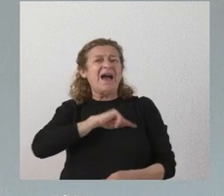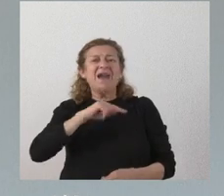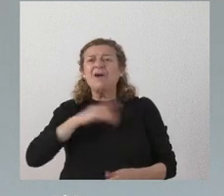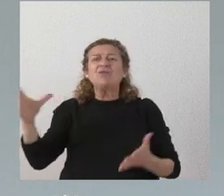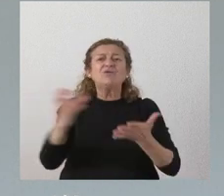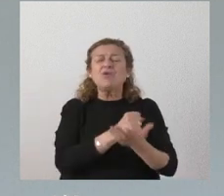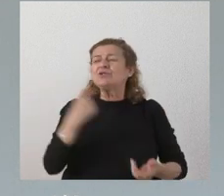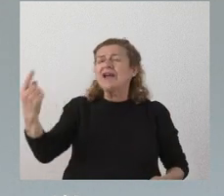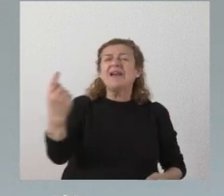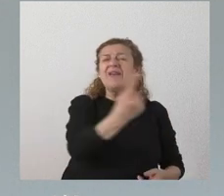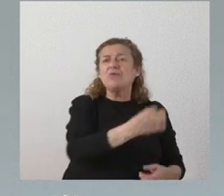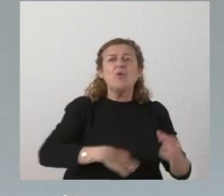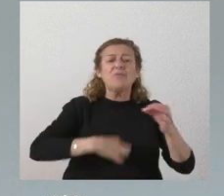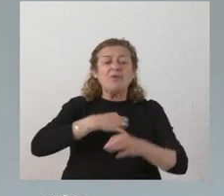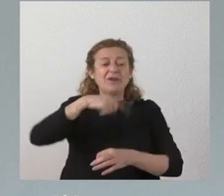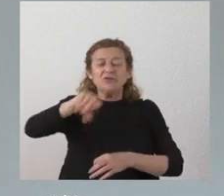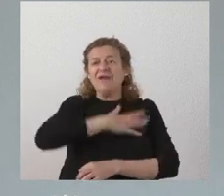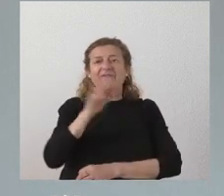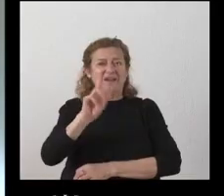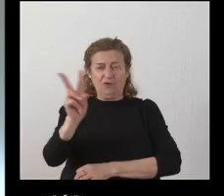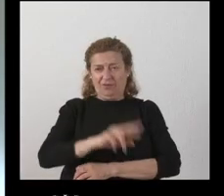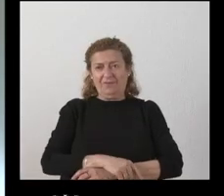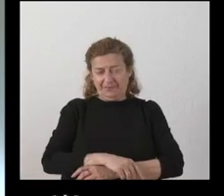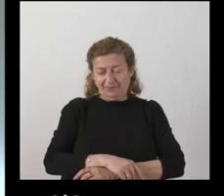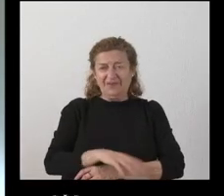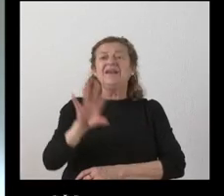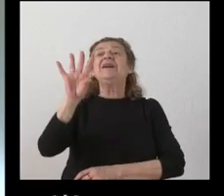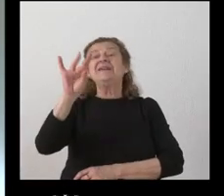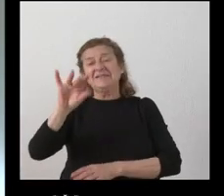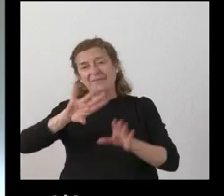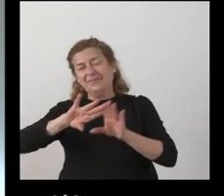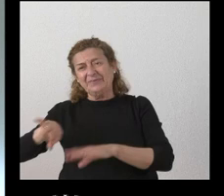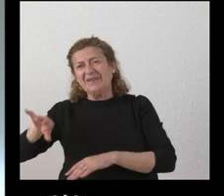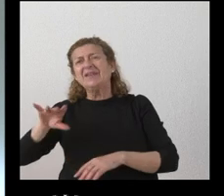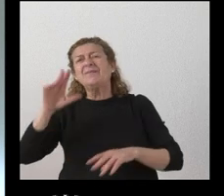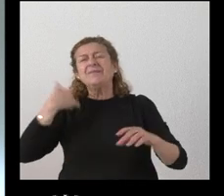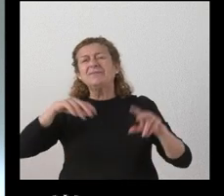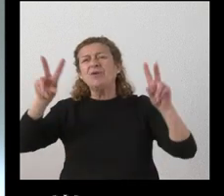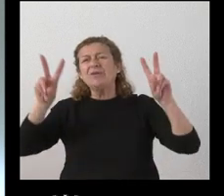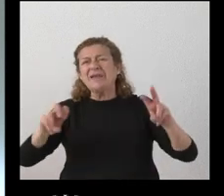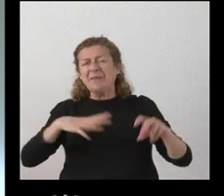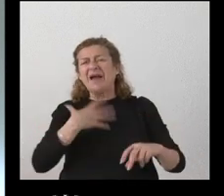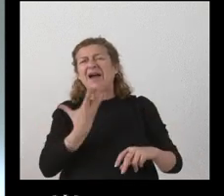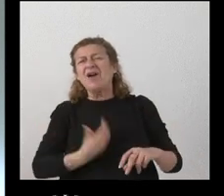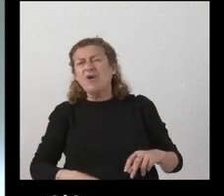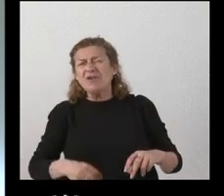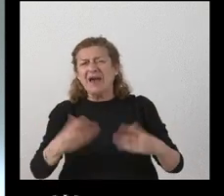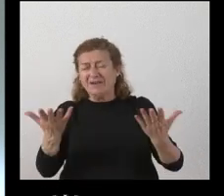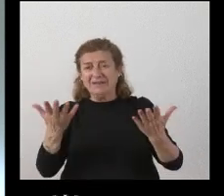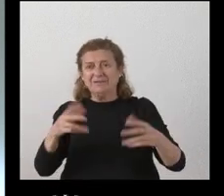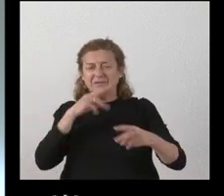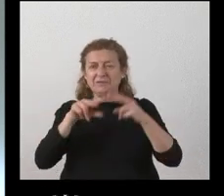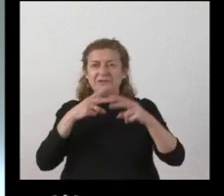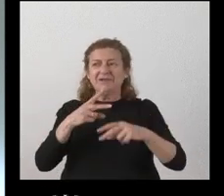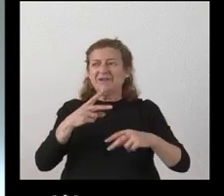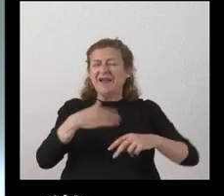ciudadanos de Valladolid Sí voy en el tema de los Goya dicen que van a colaborar con la academia no sé si mediante